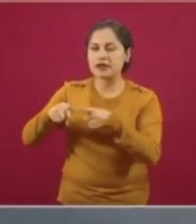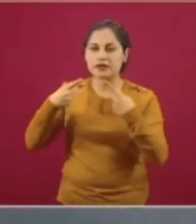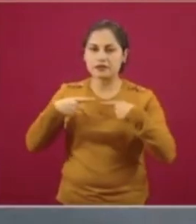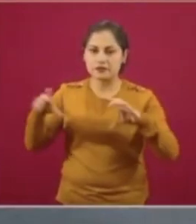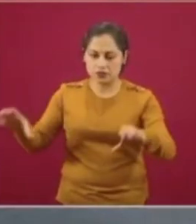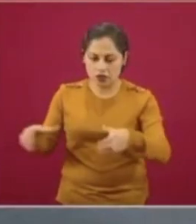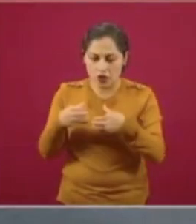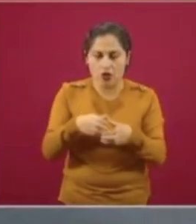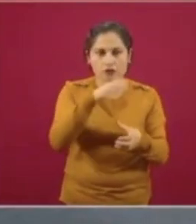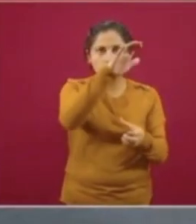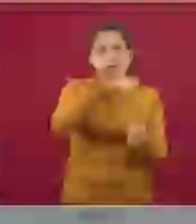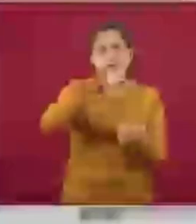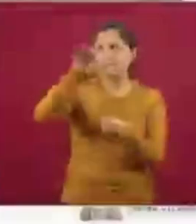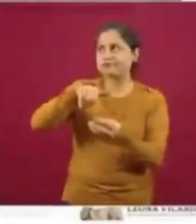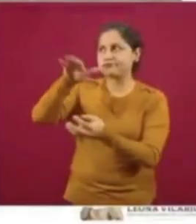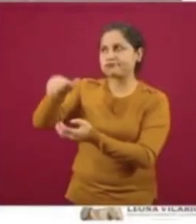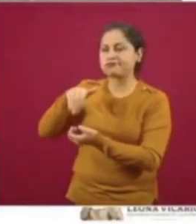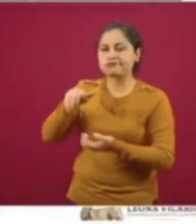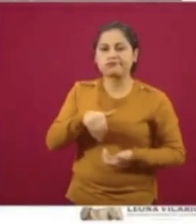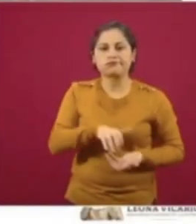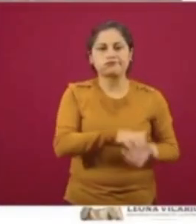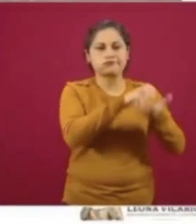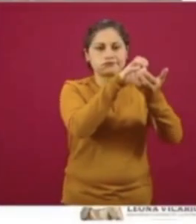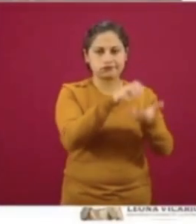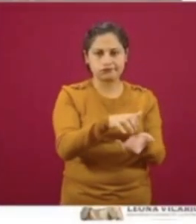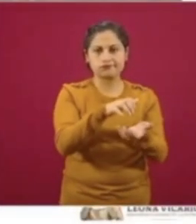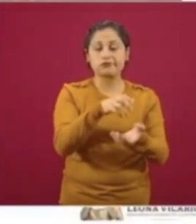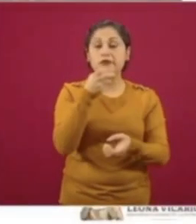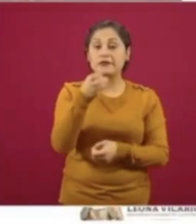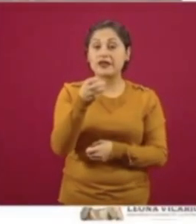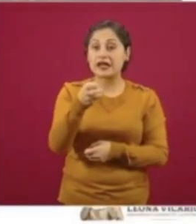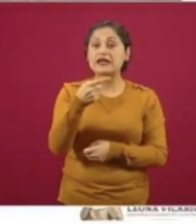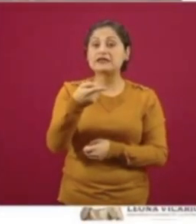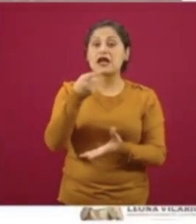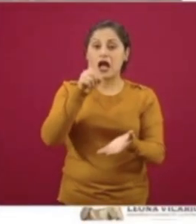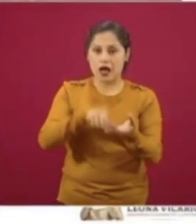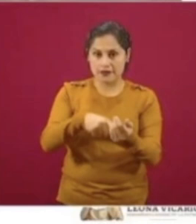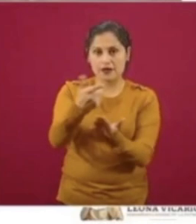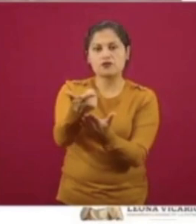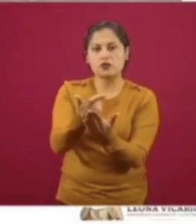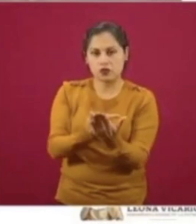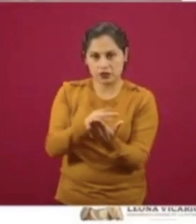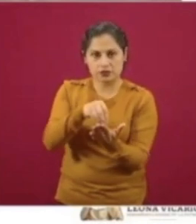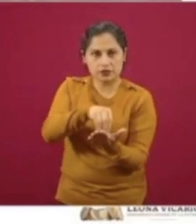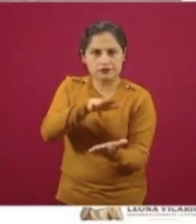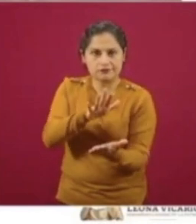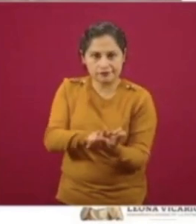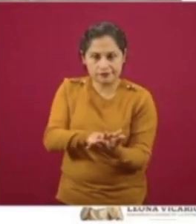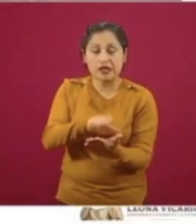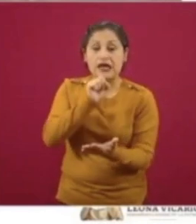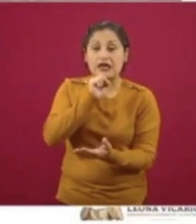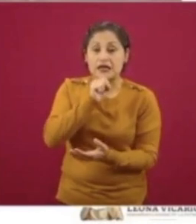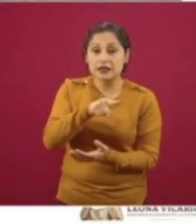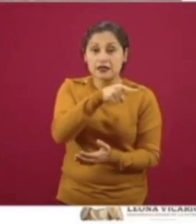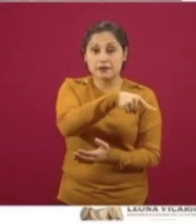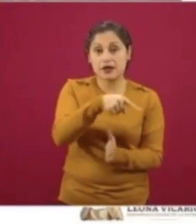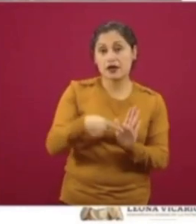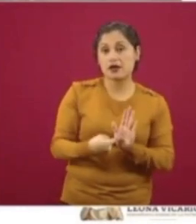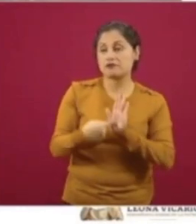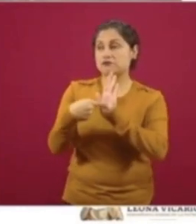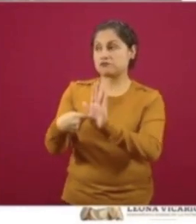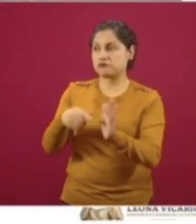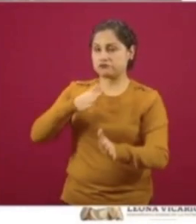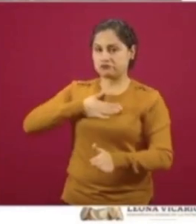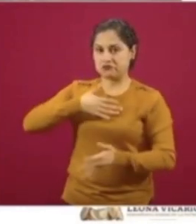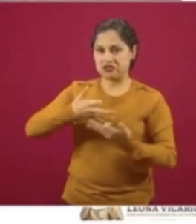Estos productores tienen que estar en un padrón producción para el bienestar y tienen que demostrar que sus predios existen